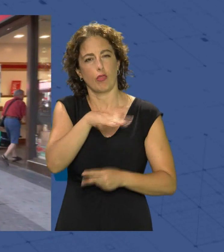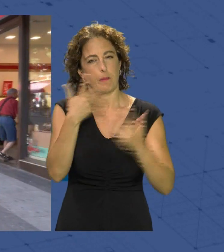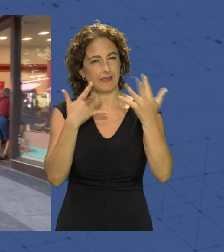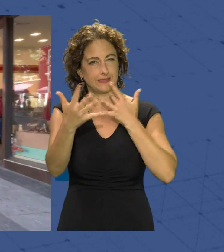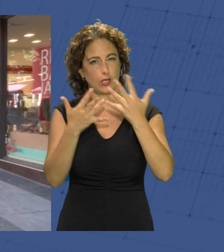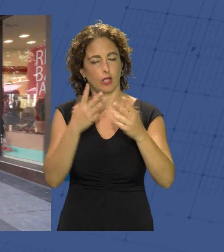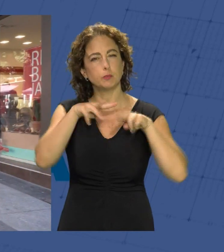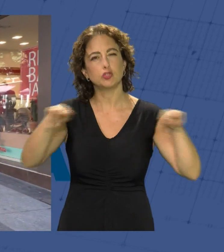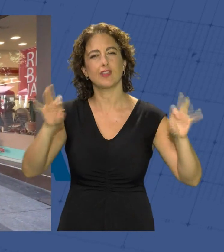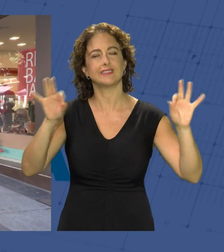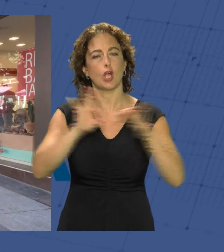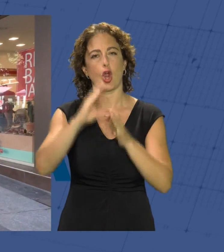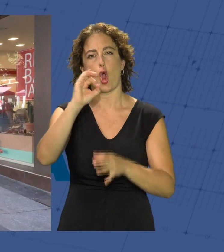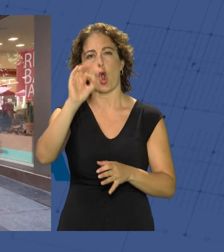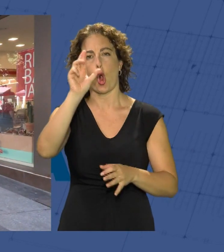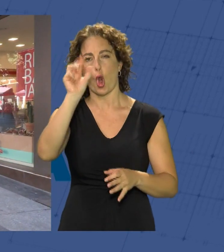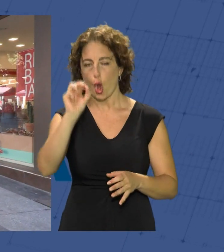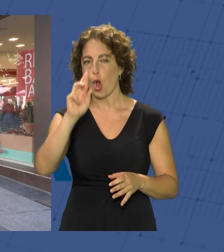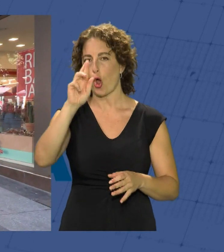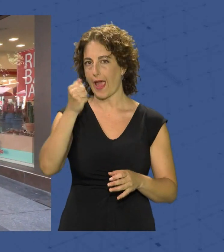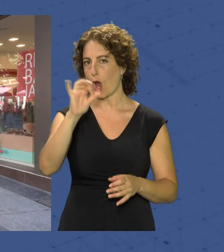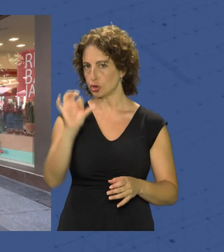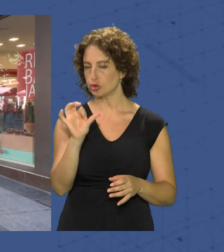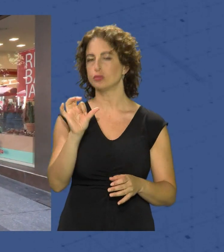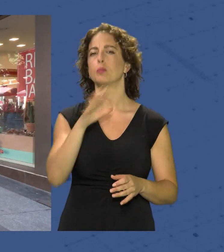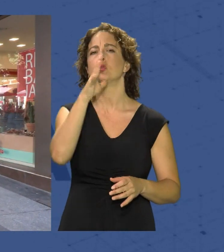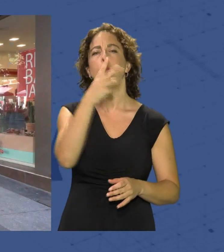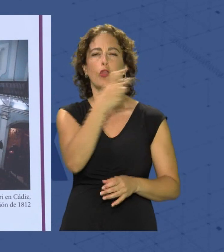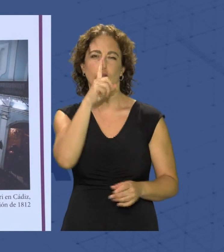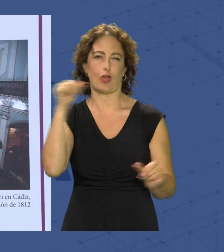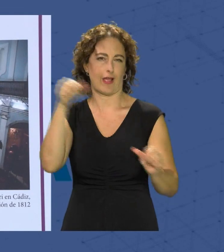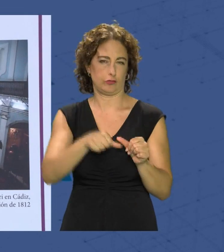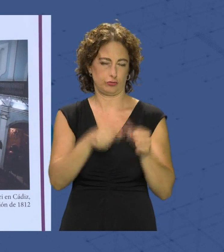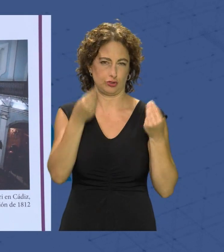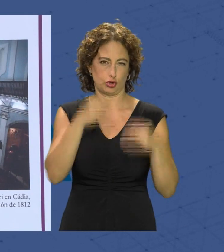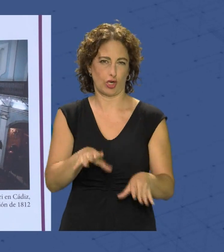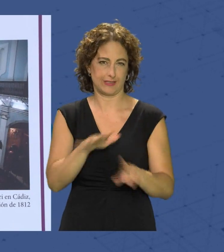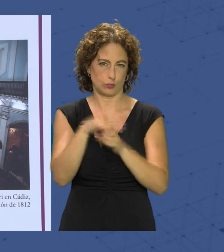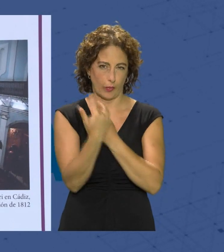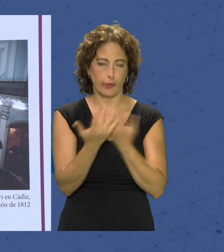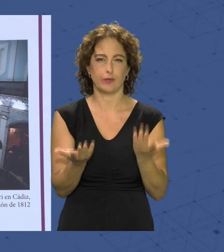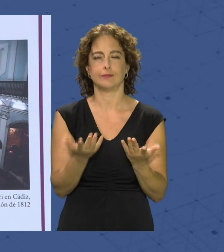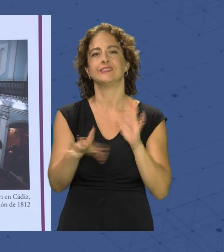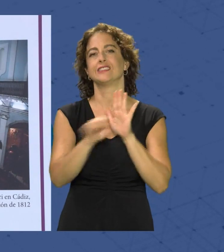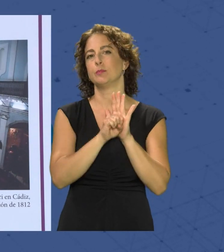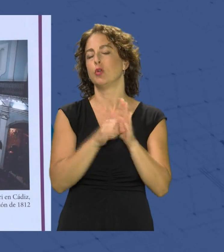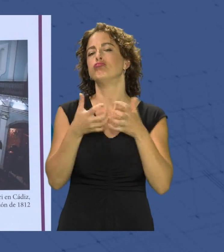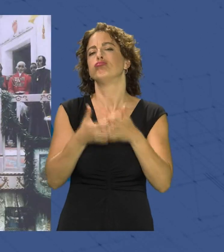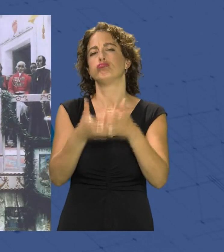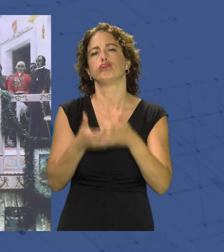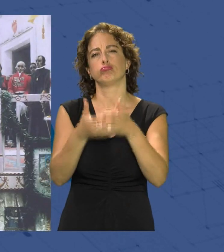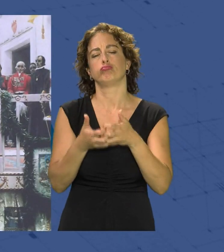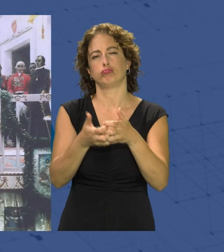exposición sobre los colorados con motivo del segundo centenario de este hecho histórico símbolo de la lucha contra el